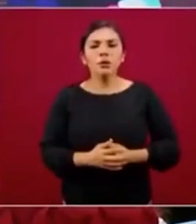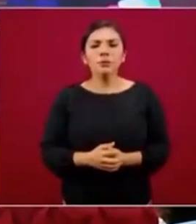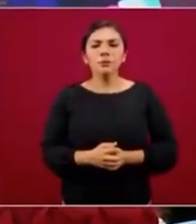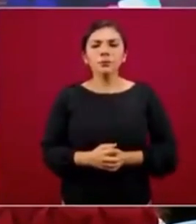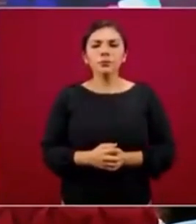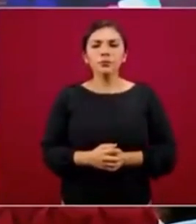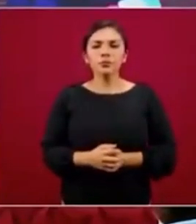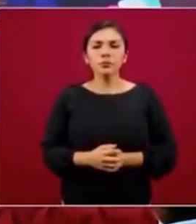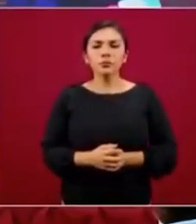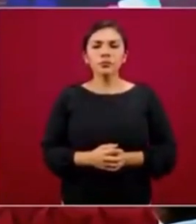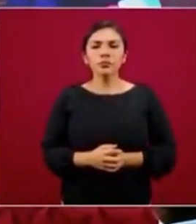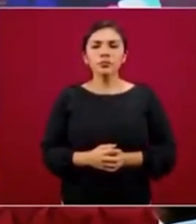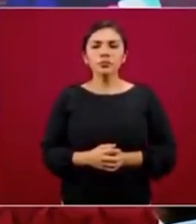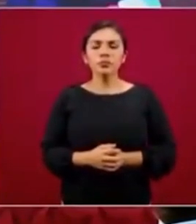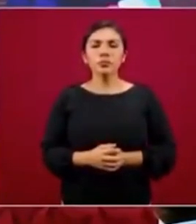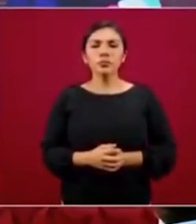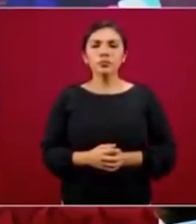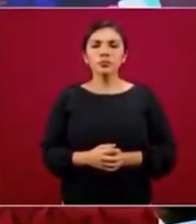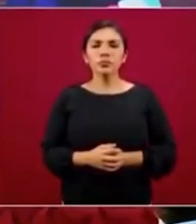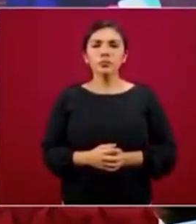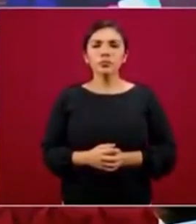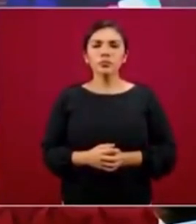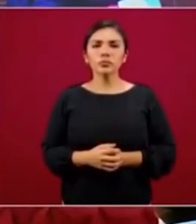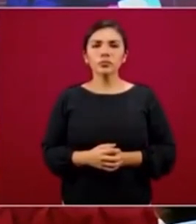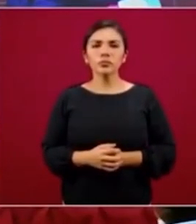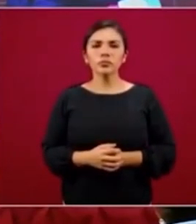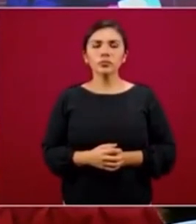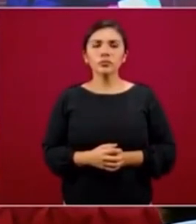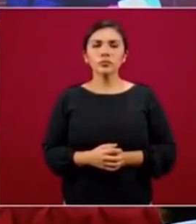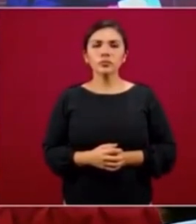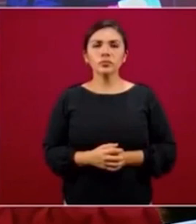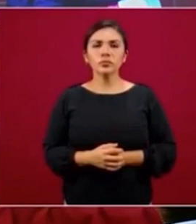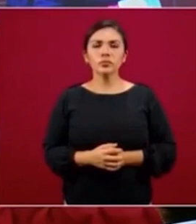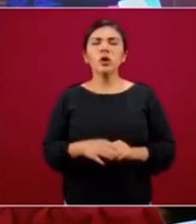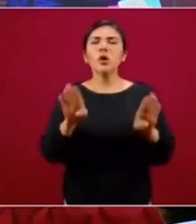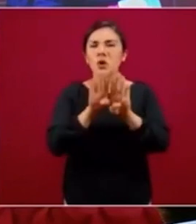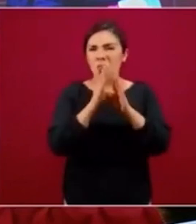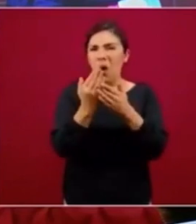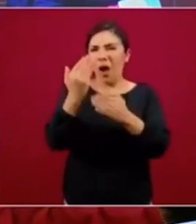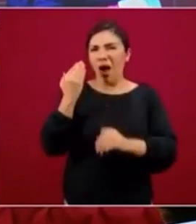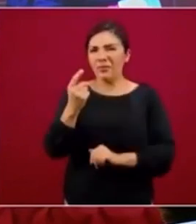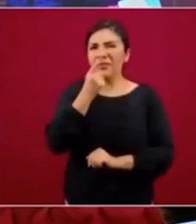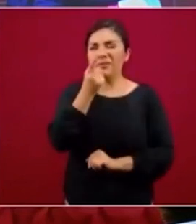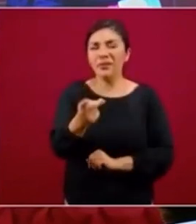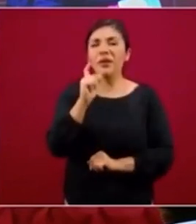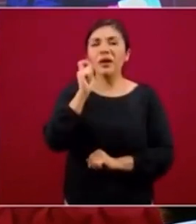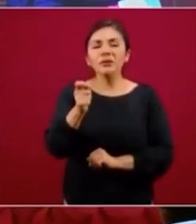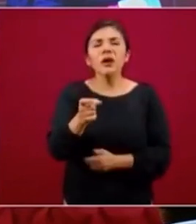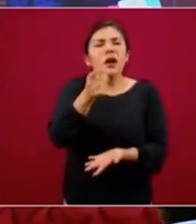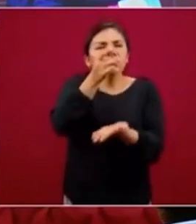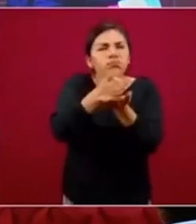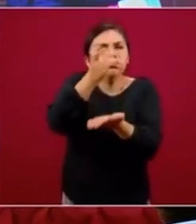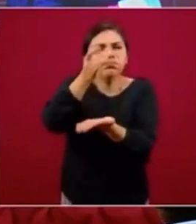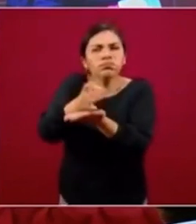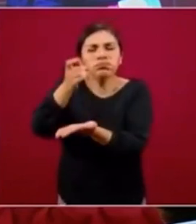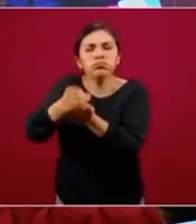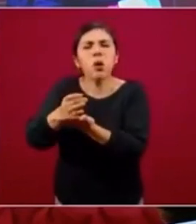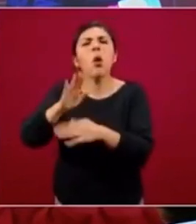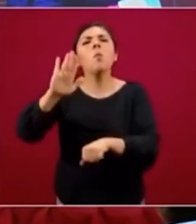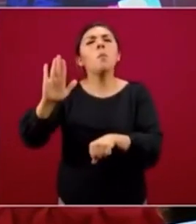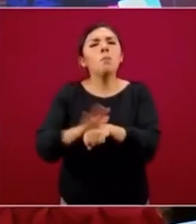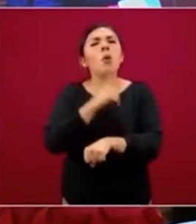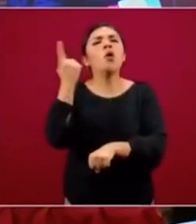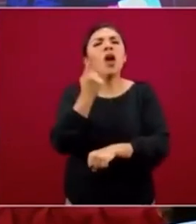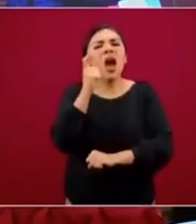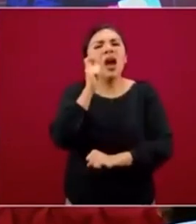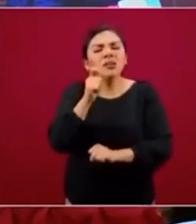También preguntamos, tratamos de hacer lo que platicábamos, la identificación del origen y la causa de